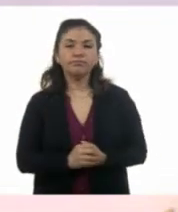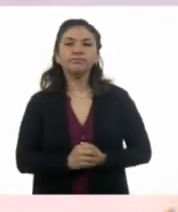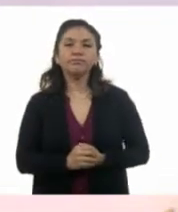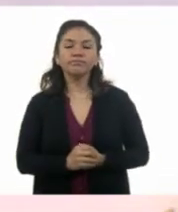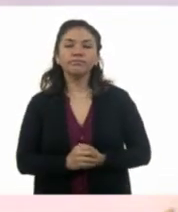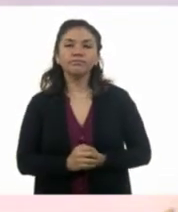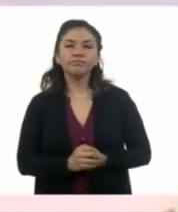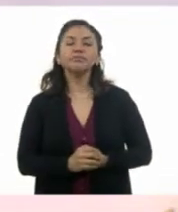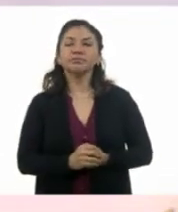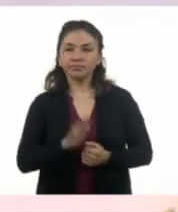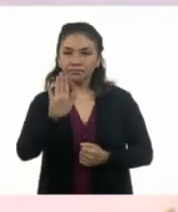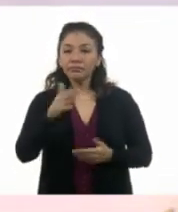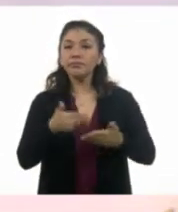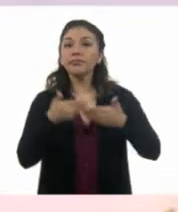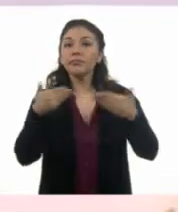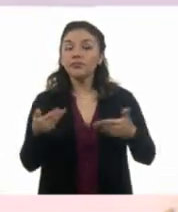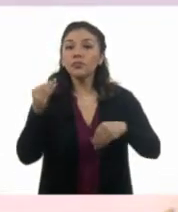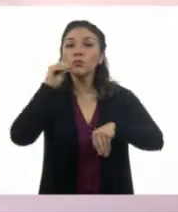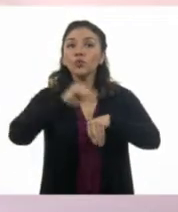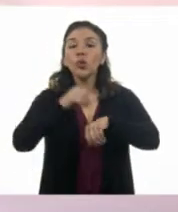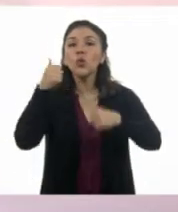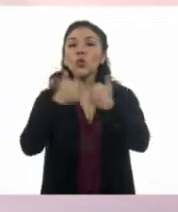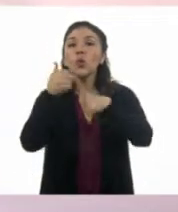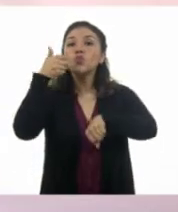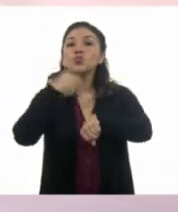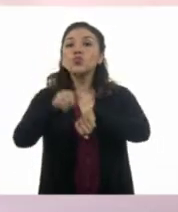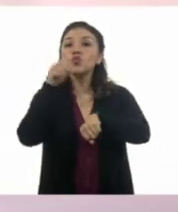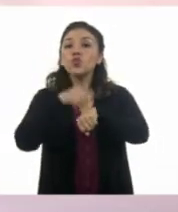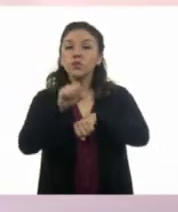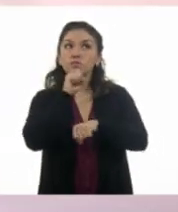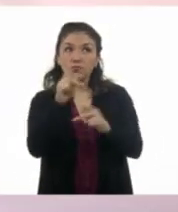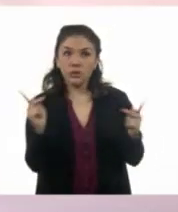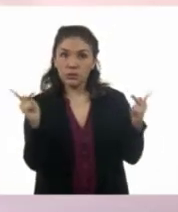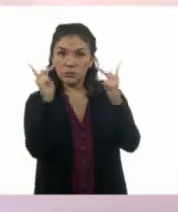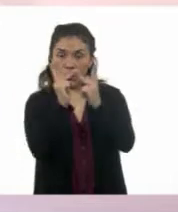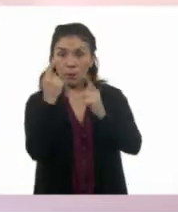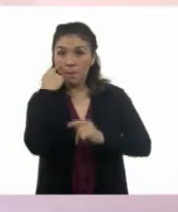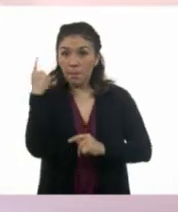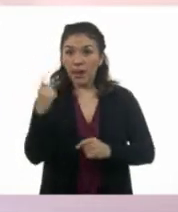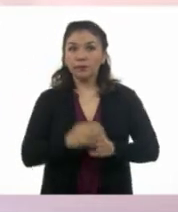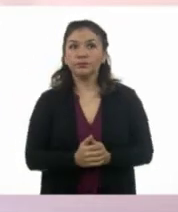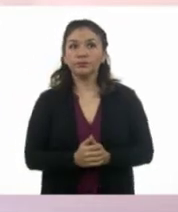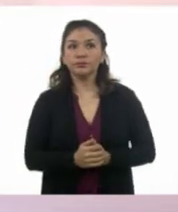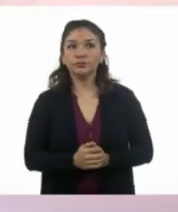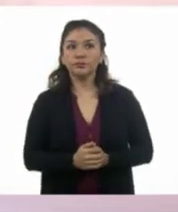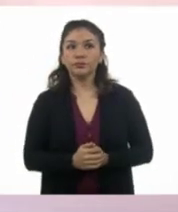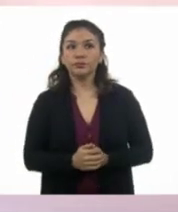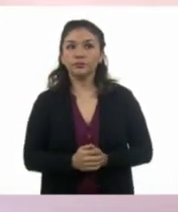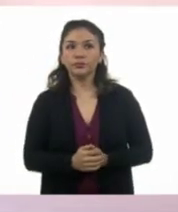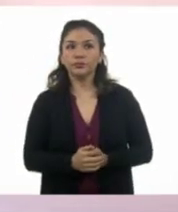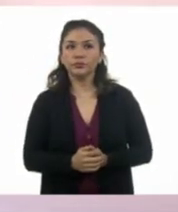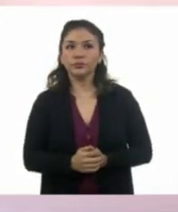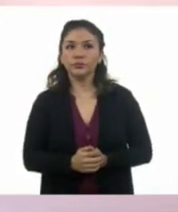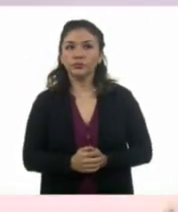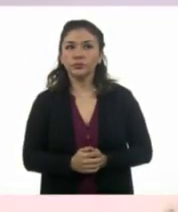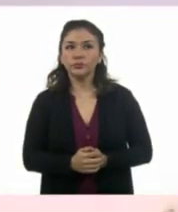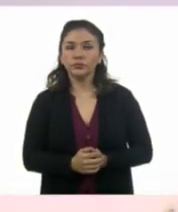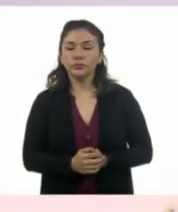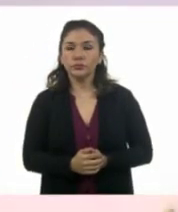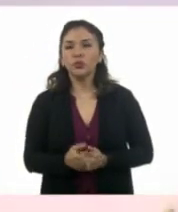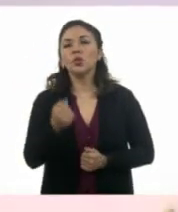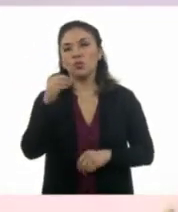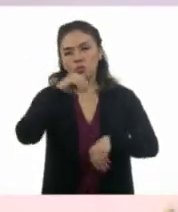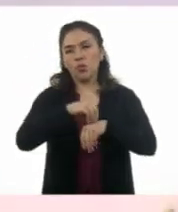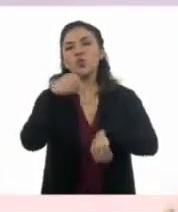Ok, ahora vamos a anotar la cantidad con número. Muy bien. Aquí tengo... Uno. Uno. Y entonces escribo